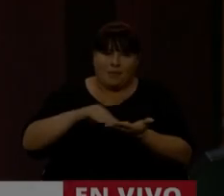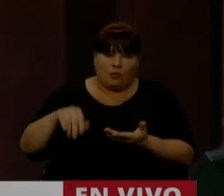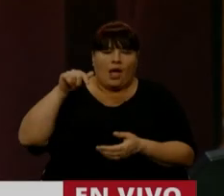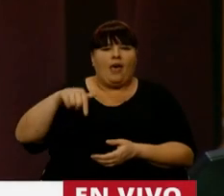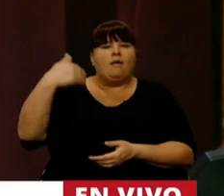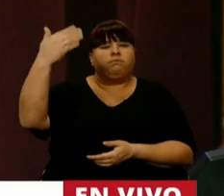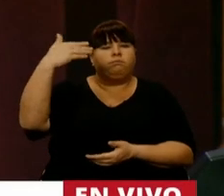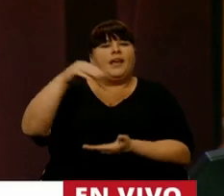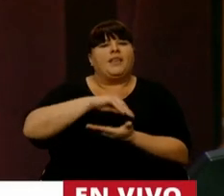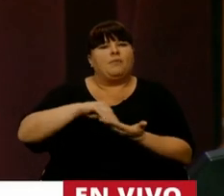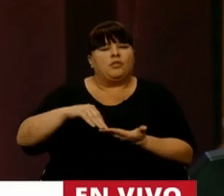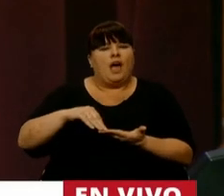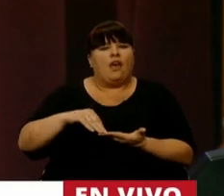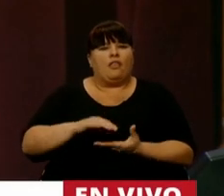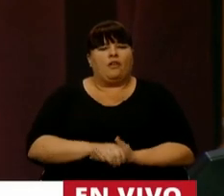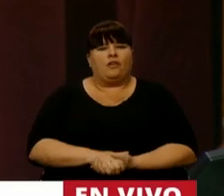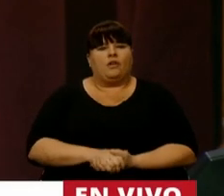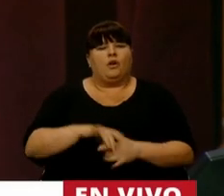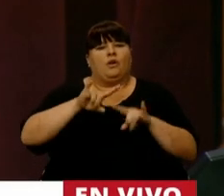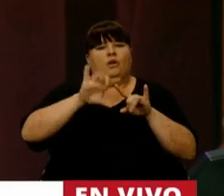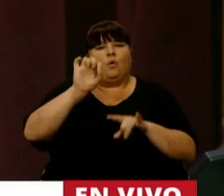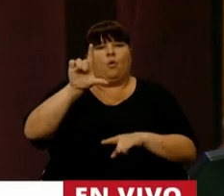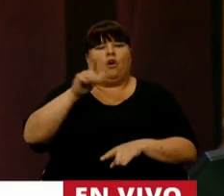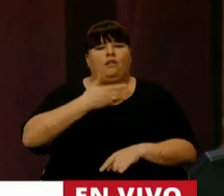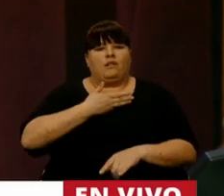El uso de la palabra al diputado Waldo Ezequiel Wolf.